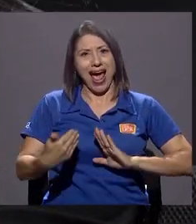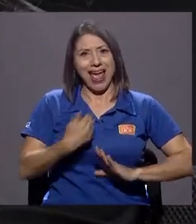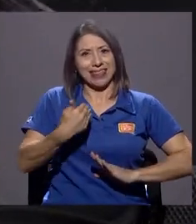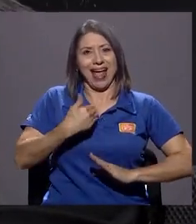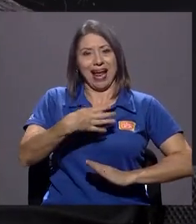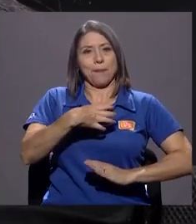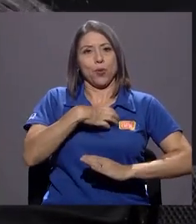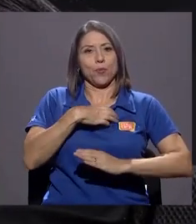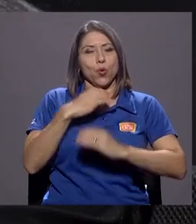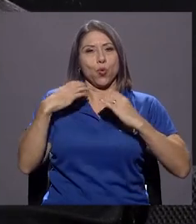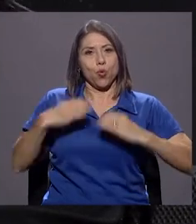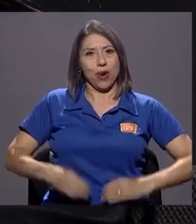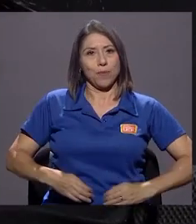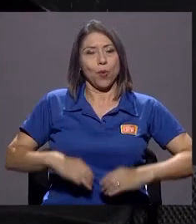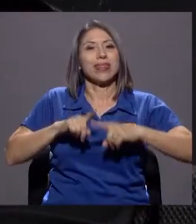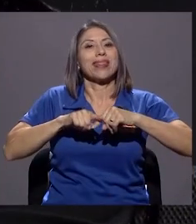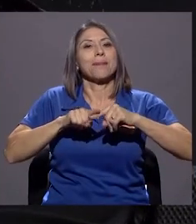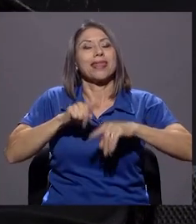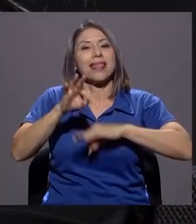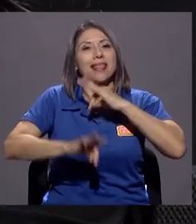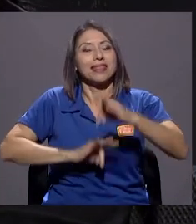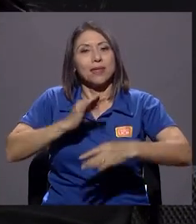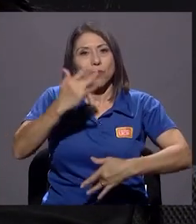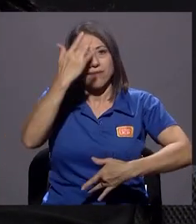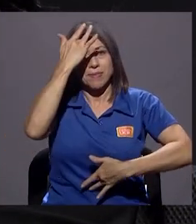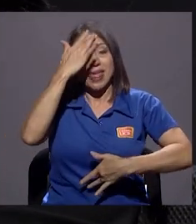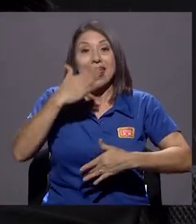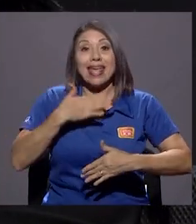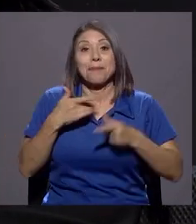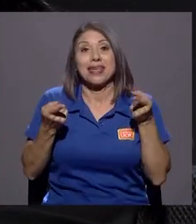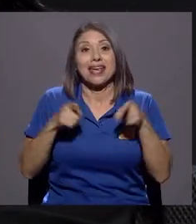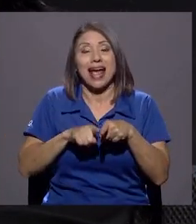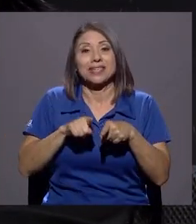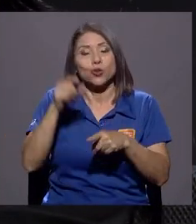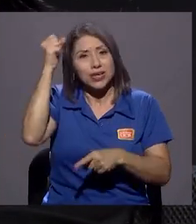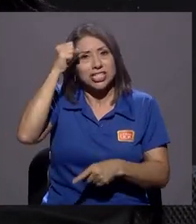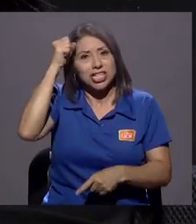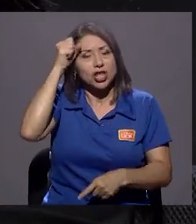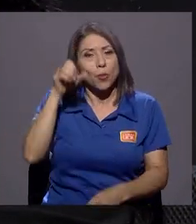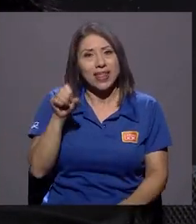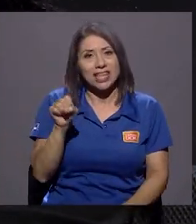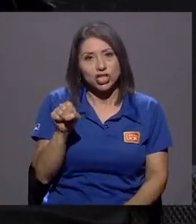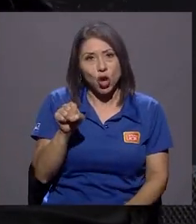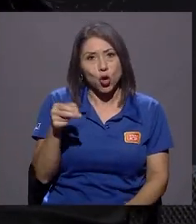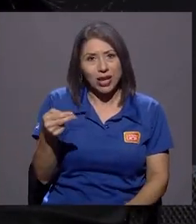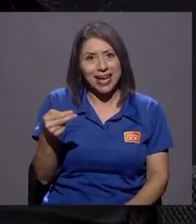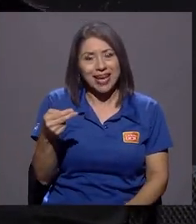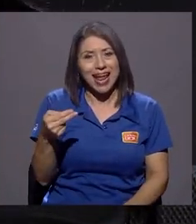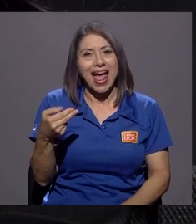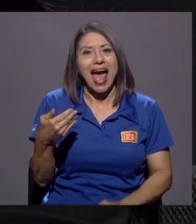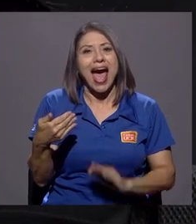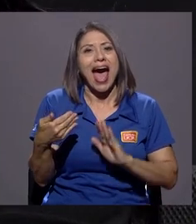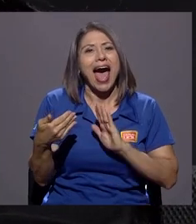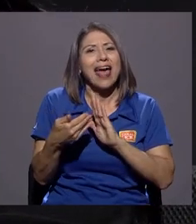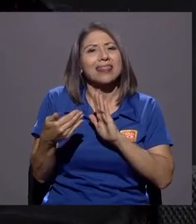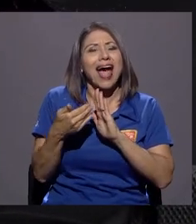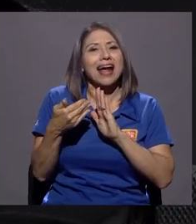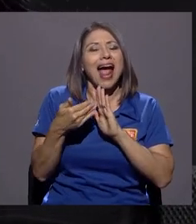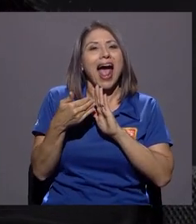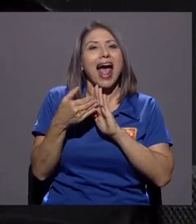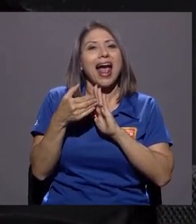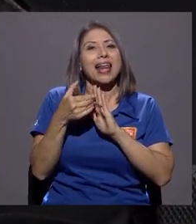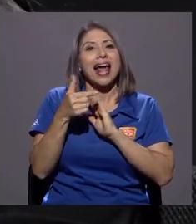autoinmune, eso es lo que ataca. Es decir, en el caso del síndrome de Sjögren, lo que ataca son las glándulas que producen